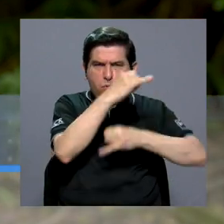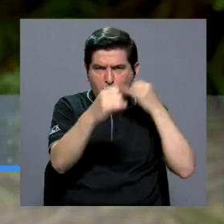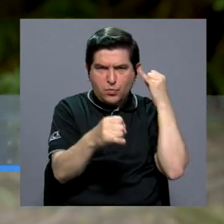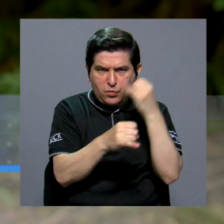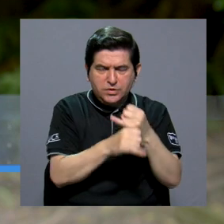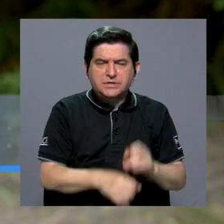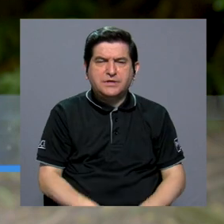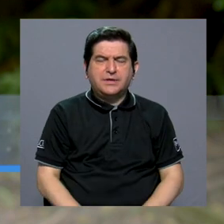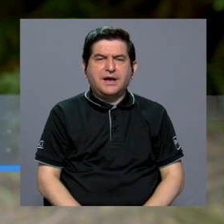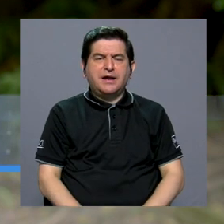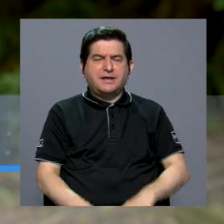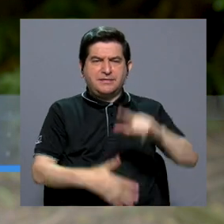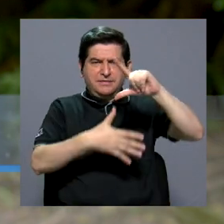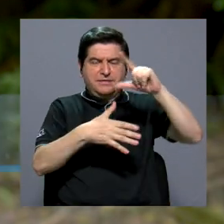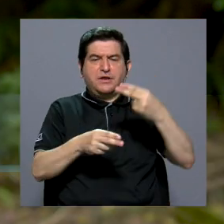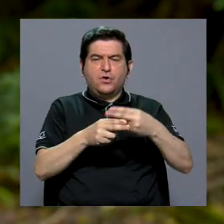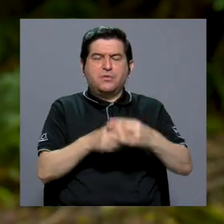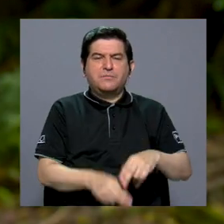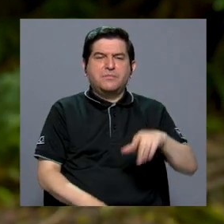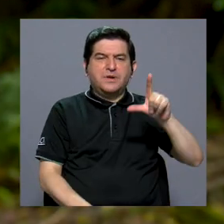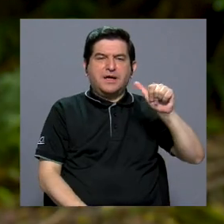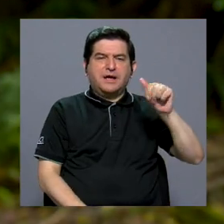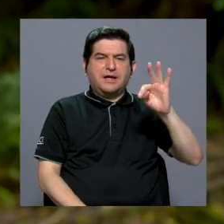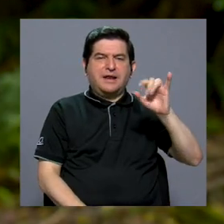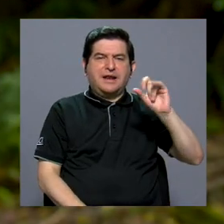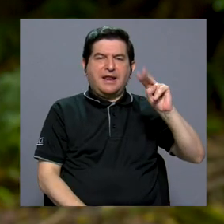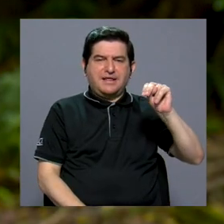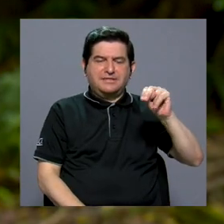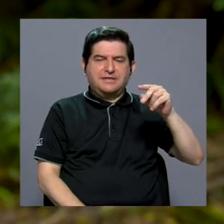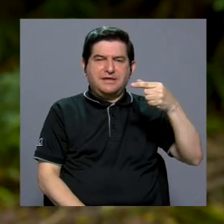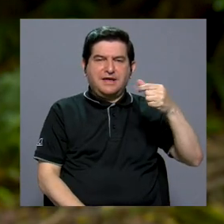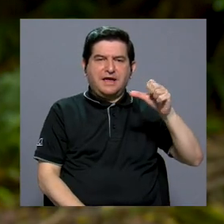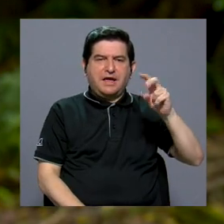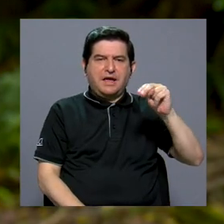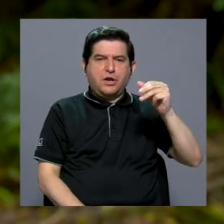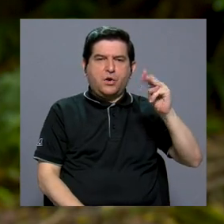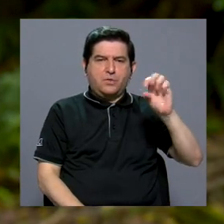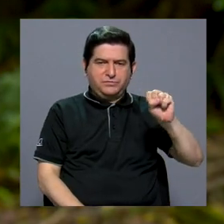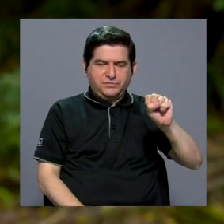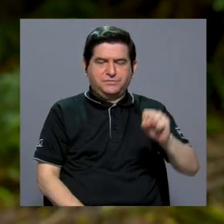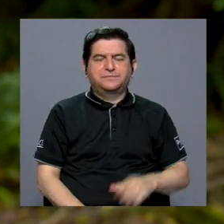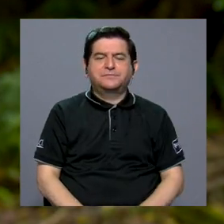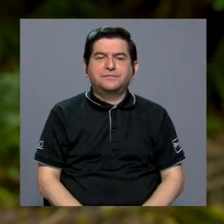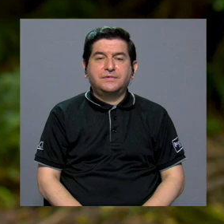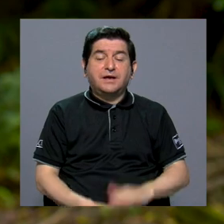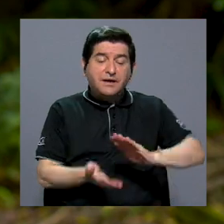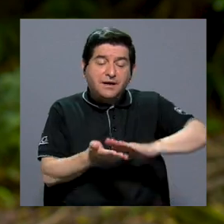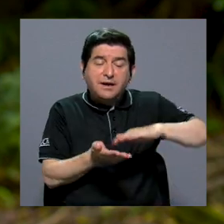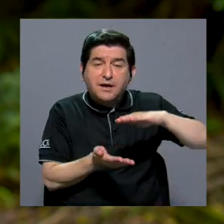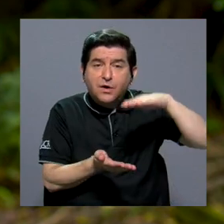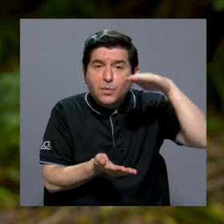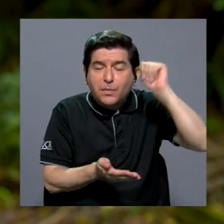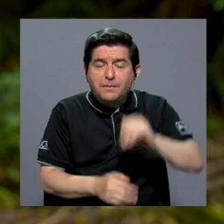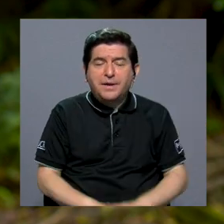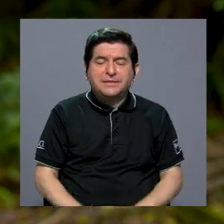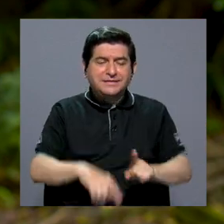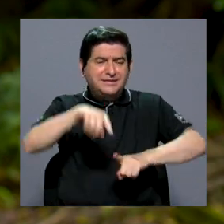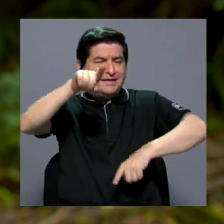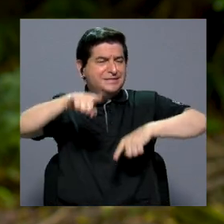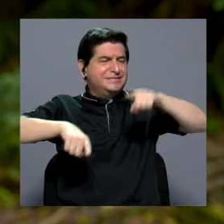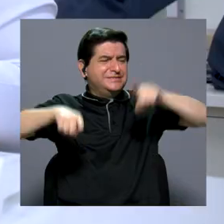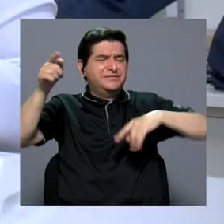consorcio internacional de América Latina que se llama Latin Genomes y es para aumentar